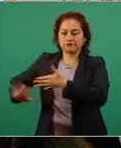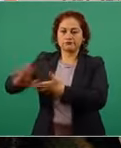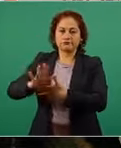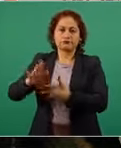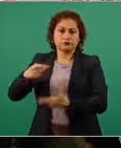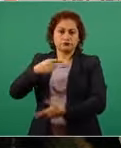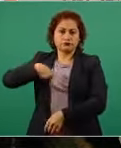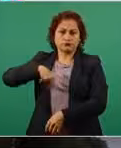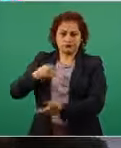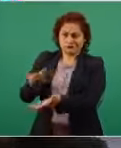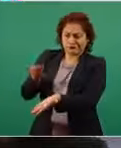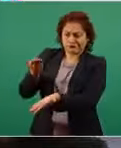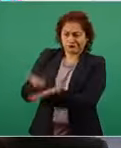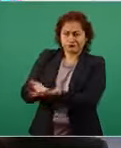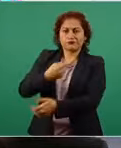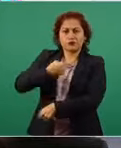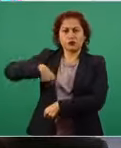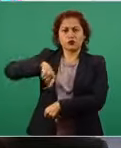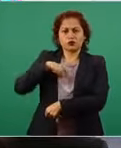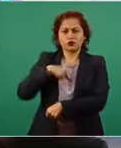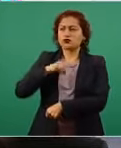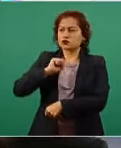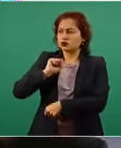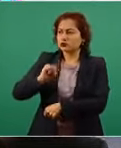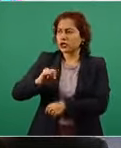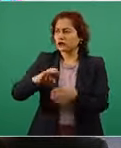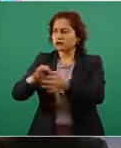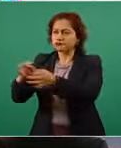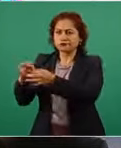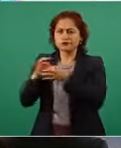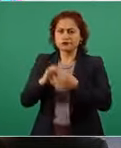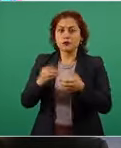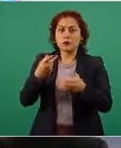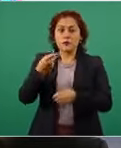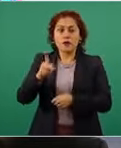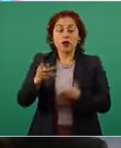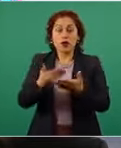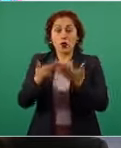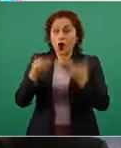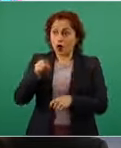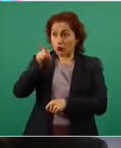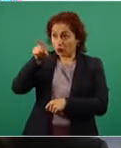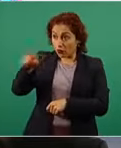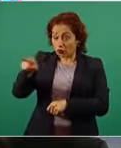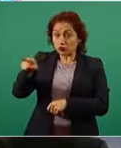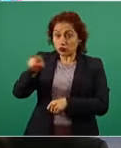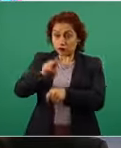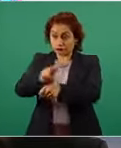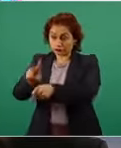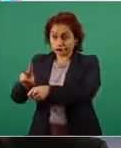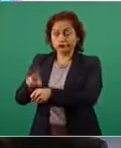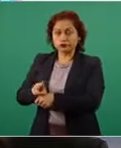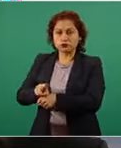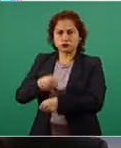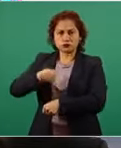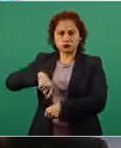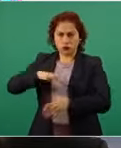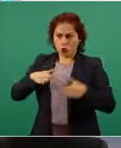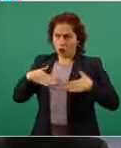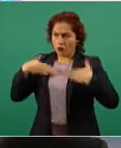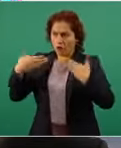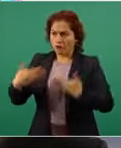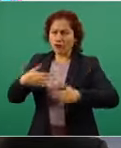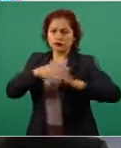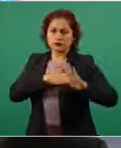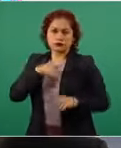multilaterales, pero ahora ustedes, quienes conforman este Consejo de Seguridad, tienen que demostrarnos que esa confianza y ese compromiso que ustedes